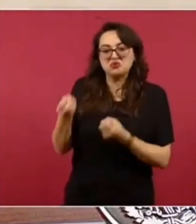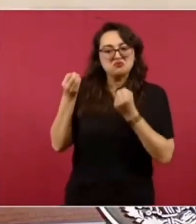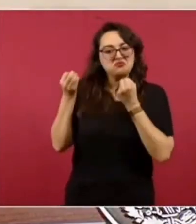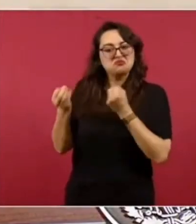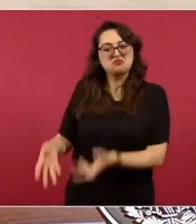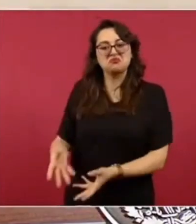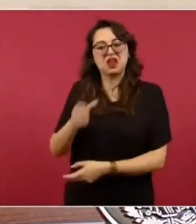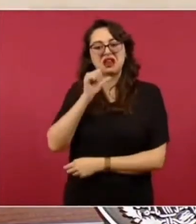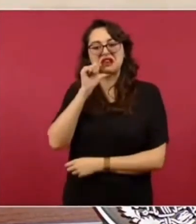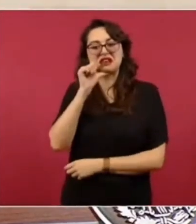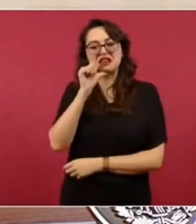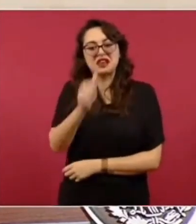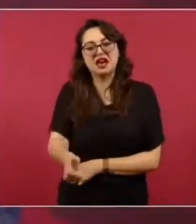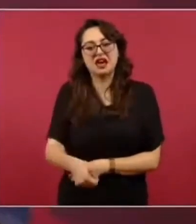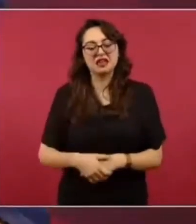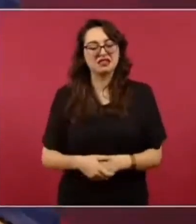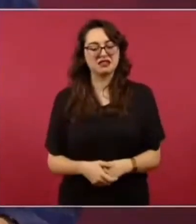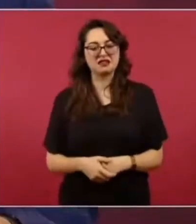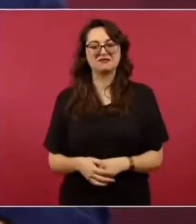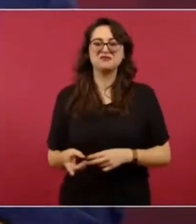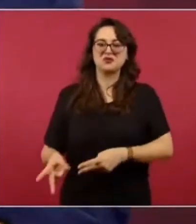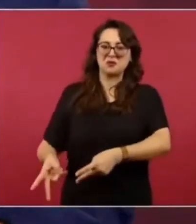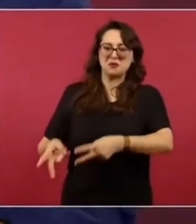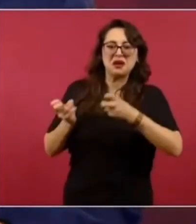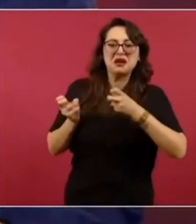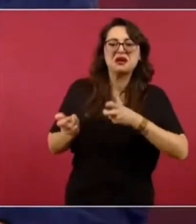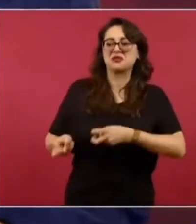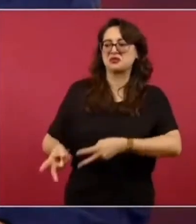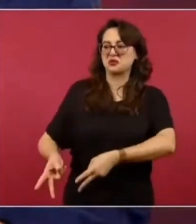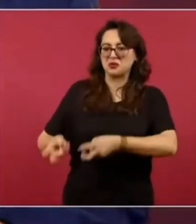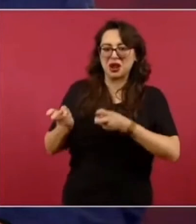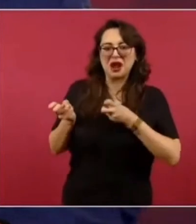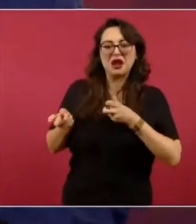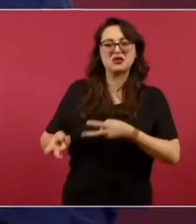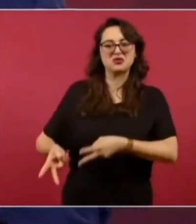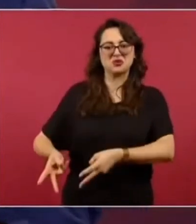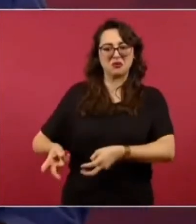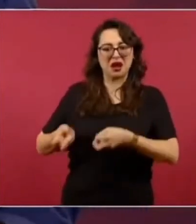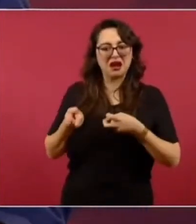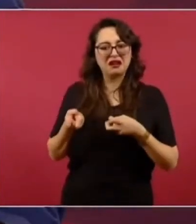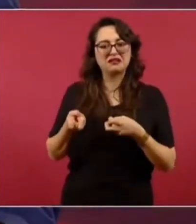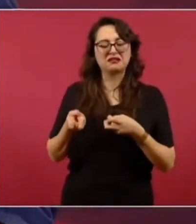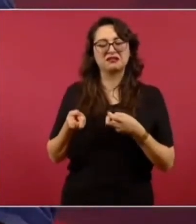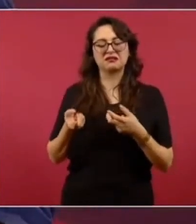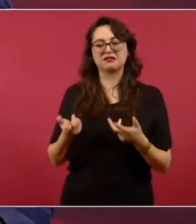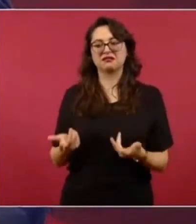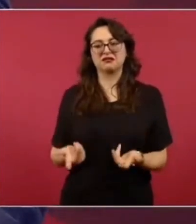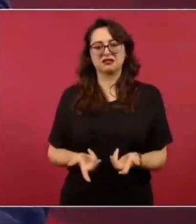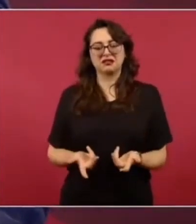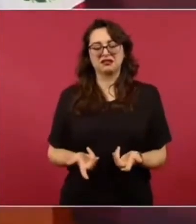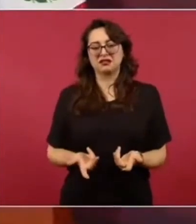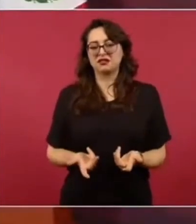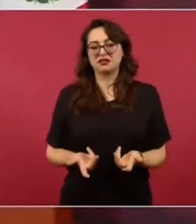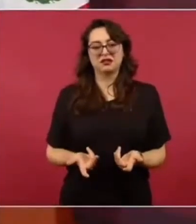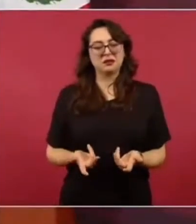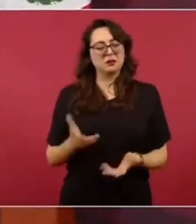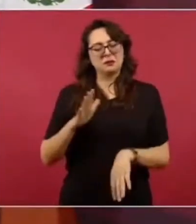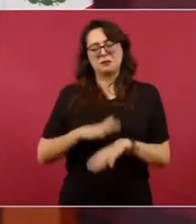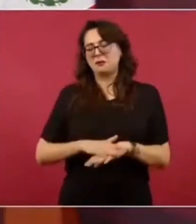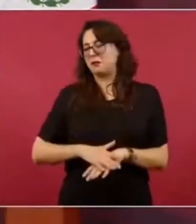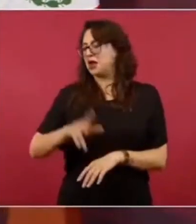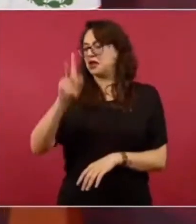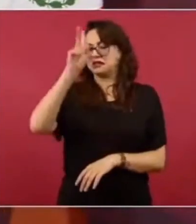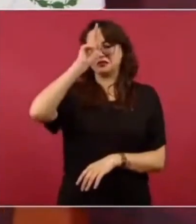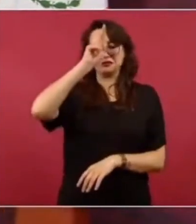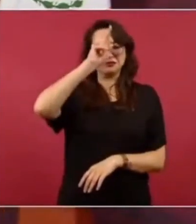desde hace muchísimo tiempo y el saqueo más grande